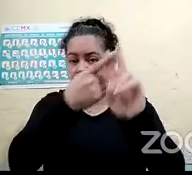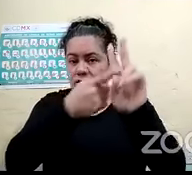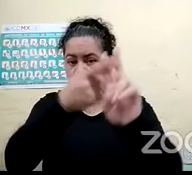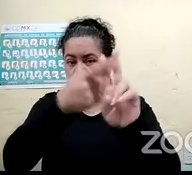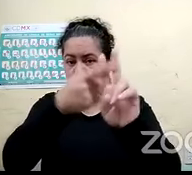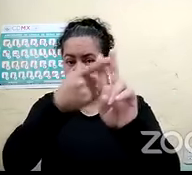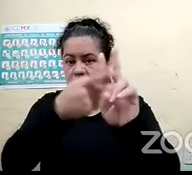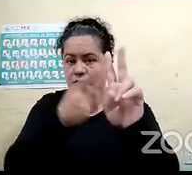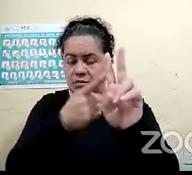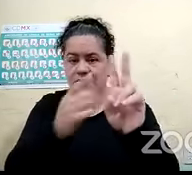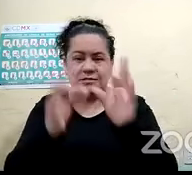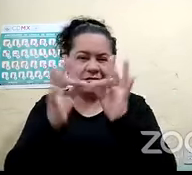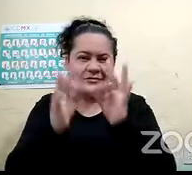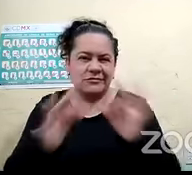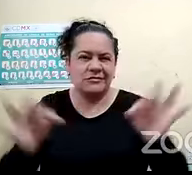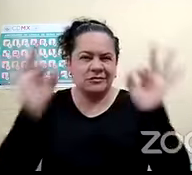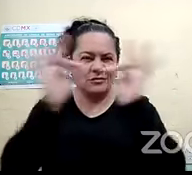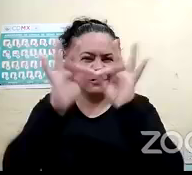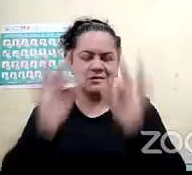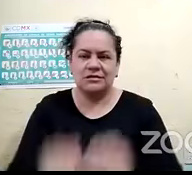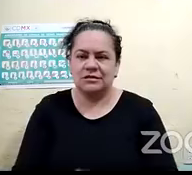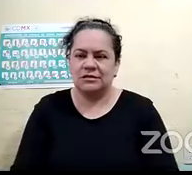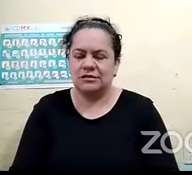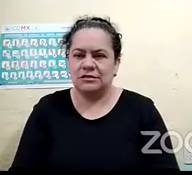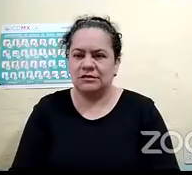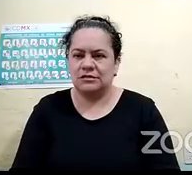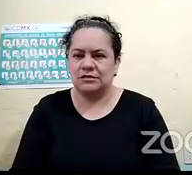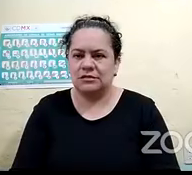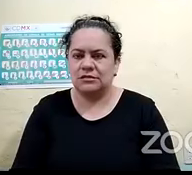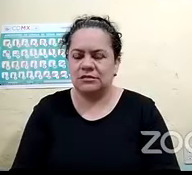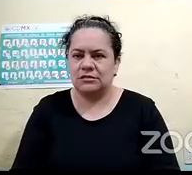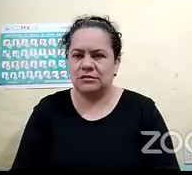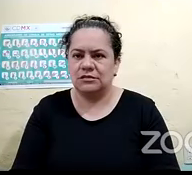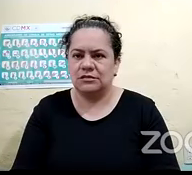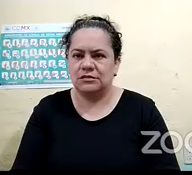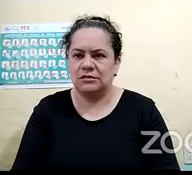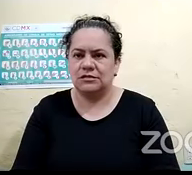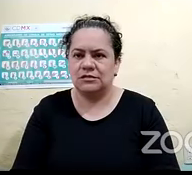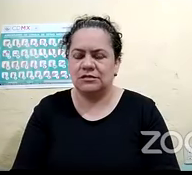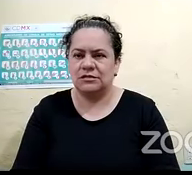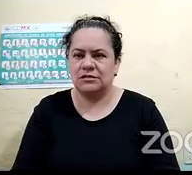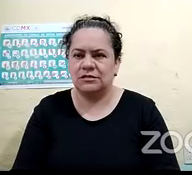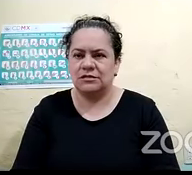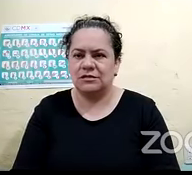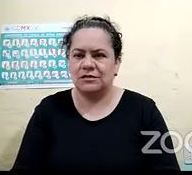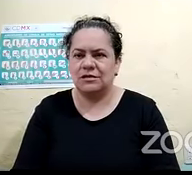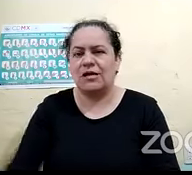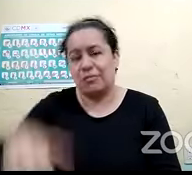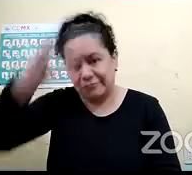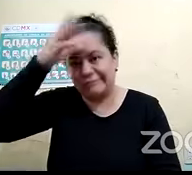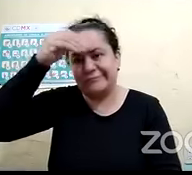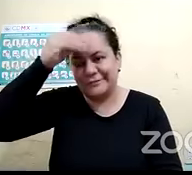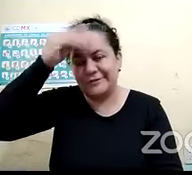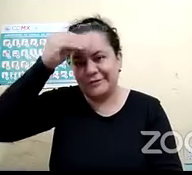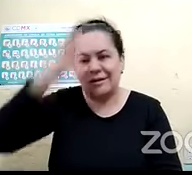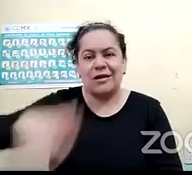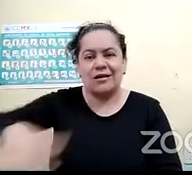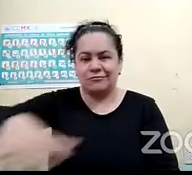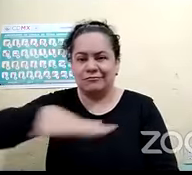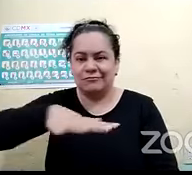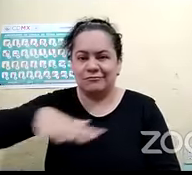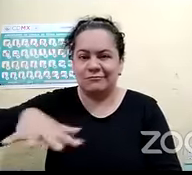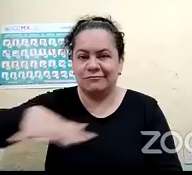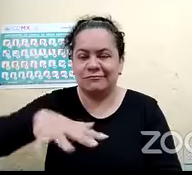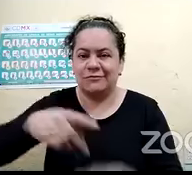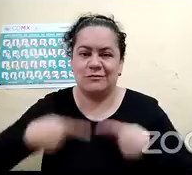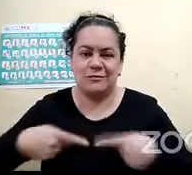el por qué es importante que todos deberíamos de estar aprendiendo y ahorita vamos a escuchar más porque ella en